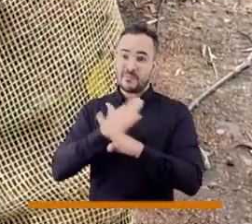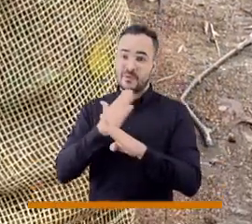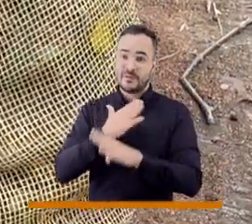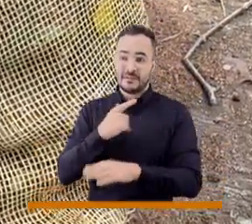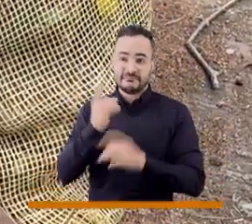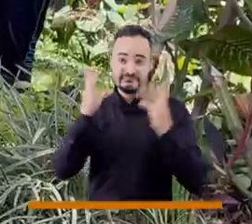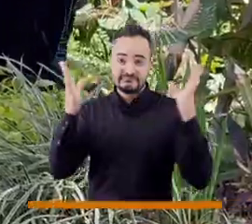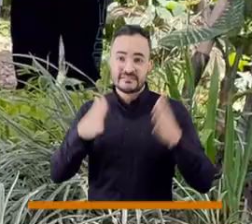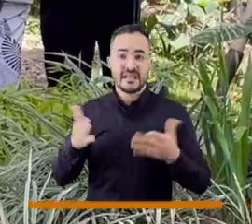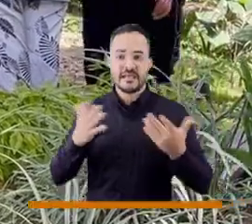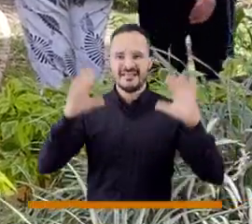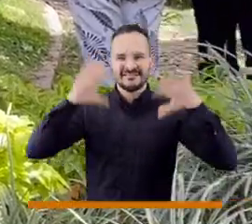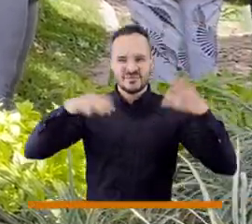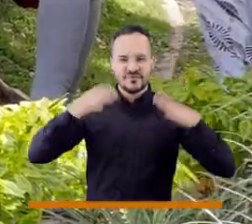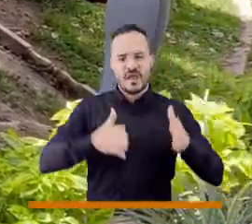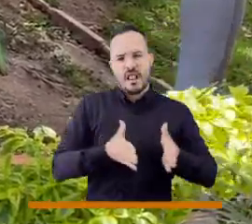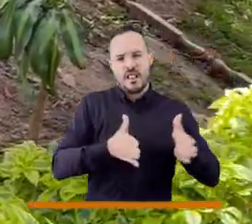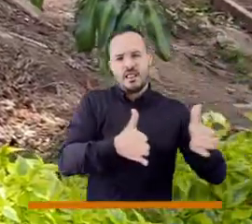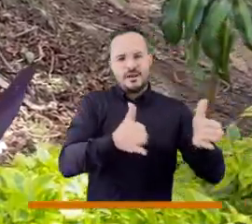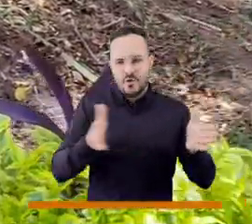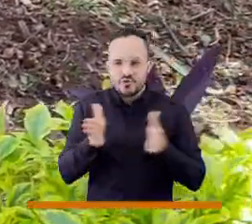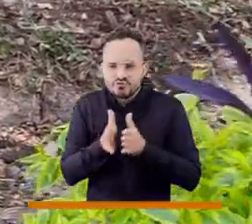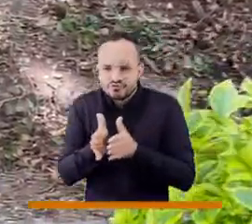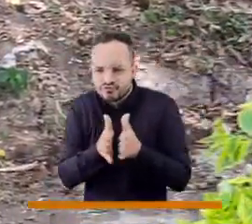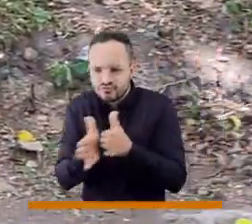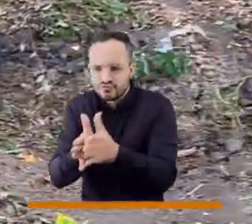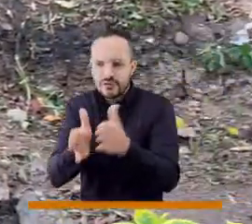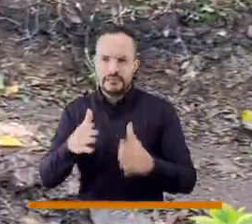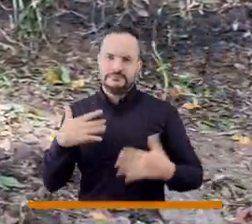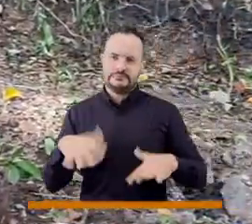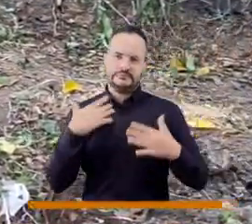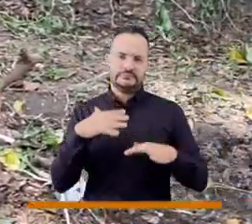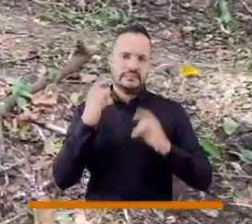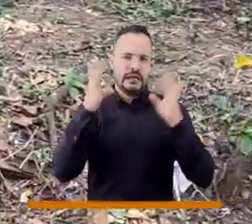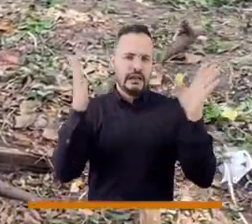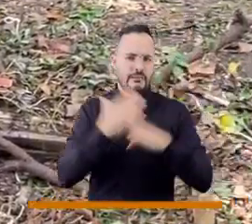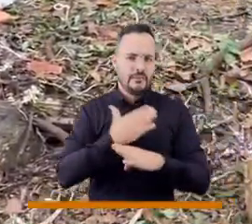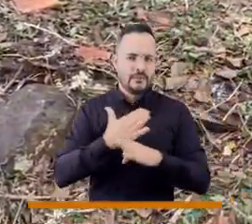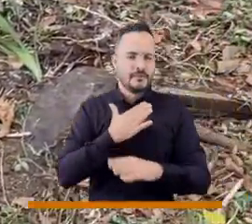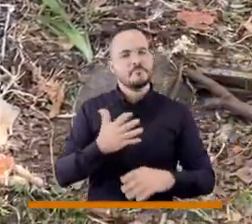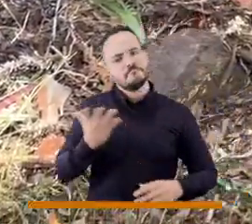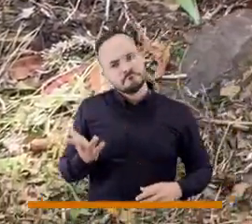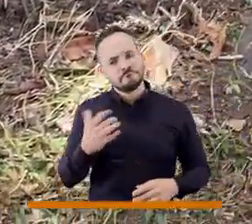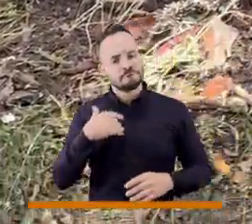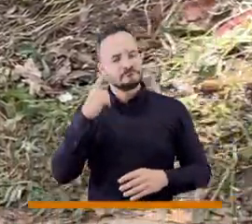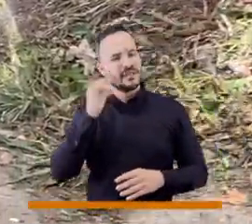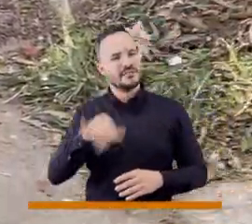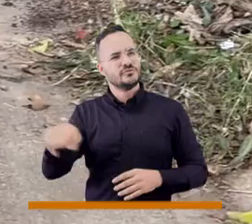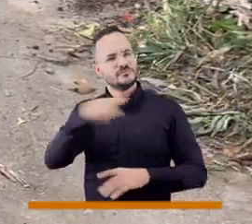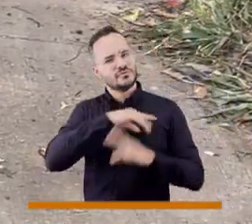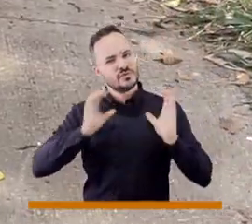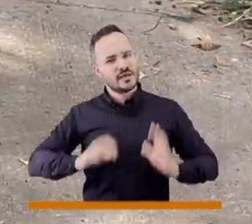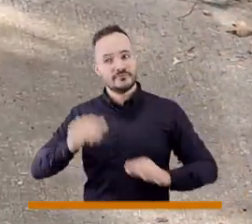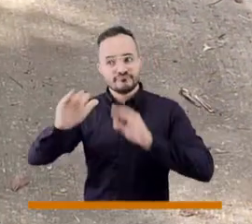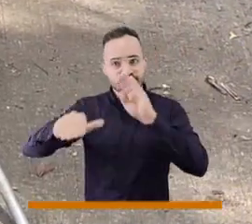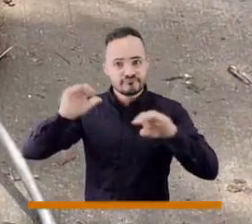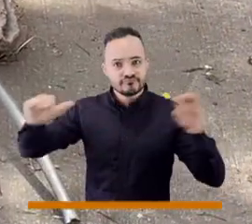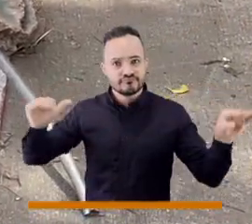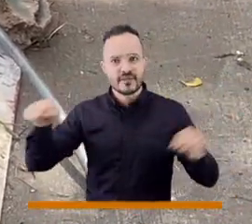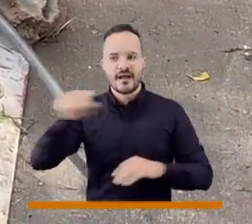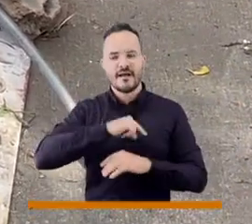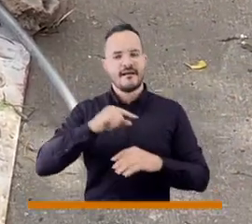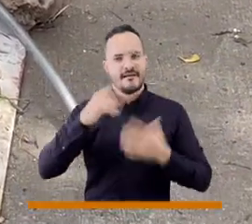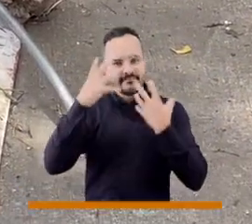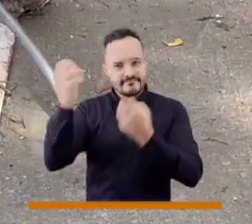quebradas y mucho es por el mal manejo que le damos de los residuos, entonces es también llegar a la ciudadanía de esa forma.